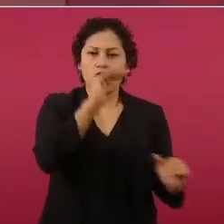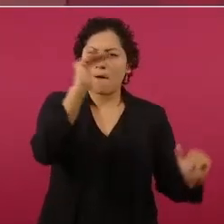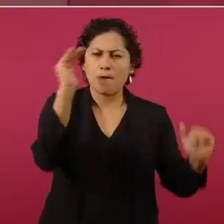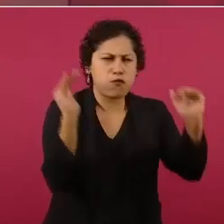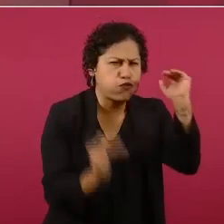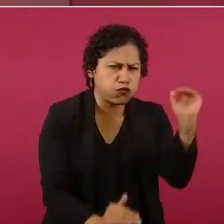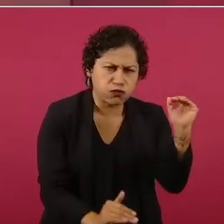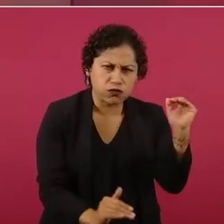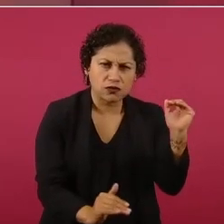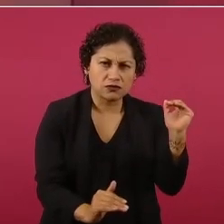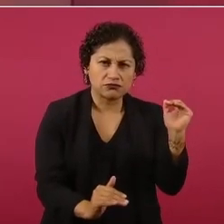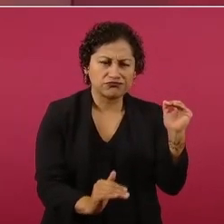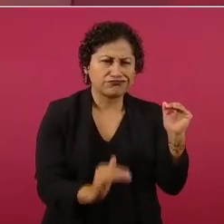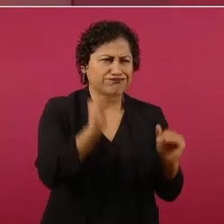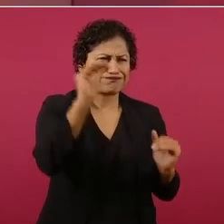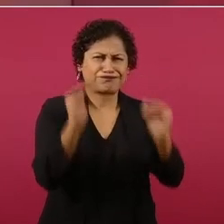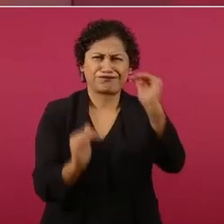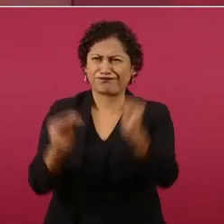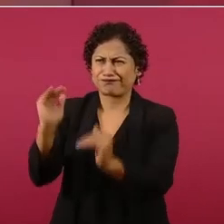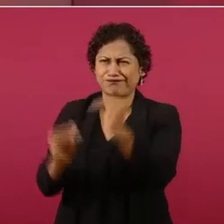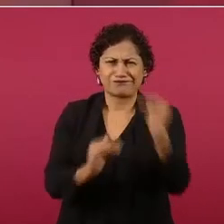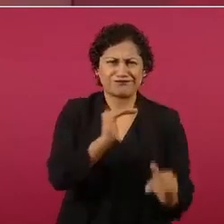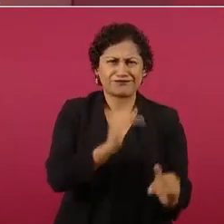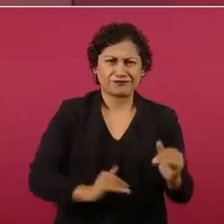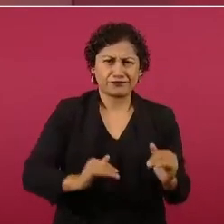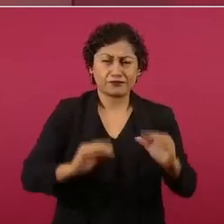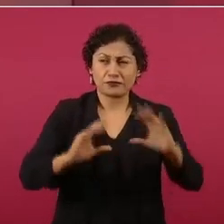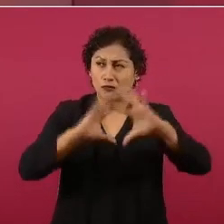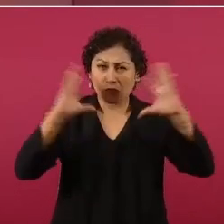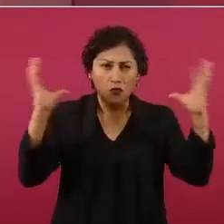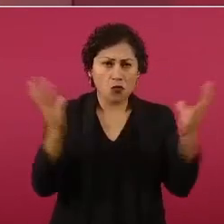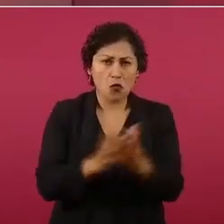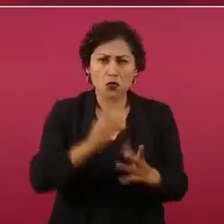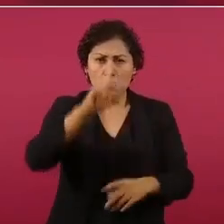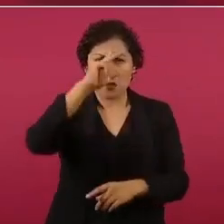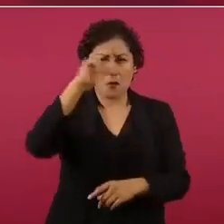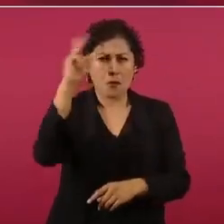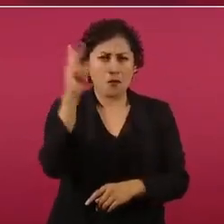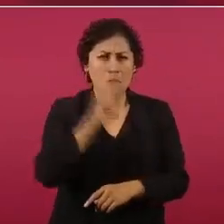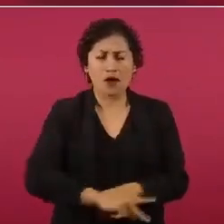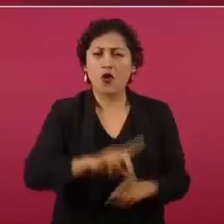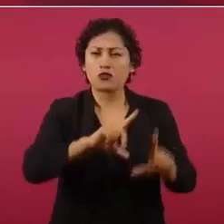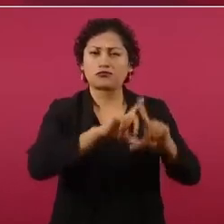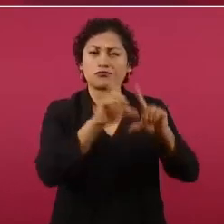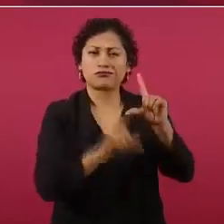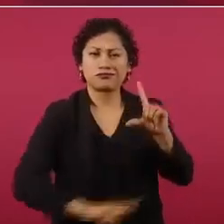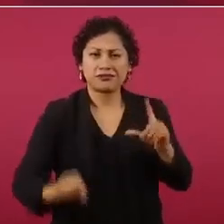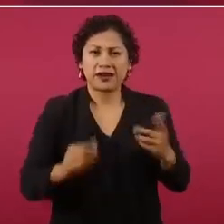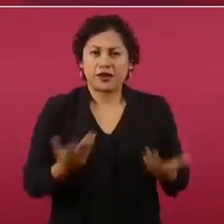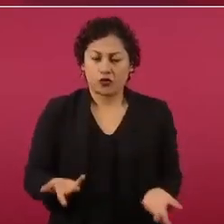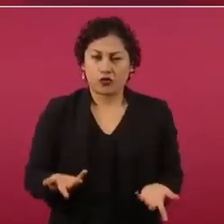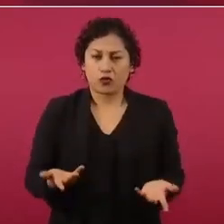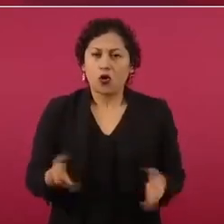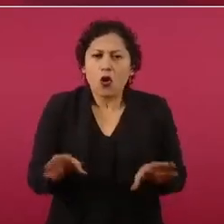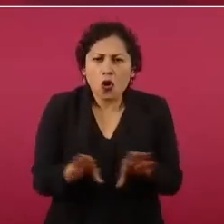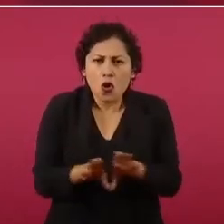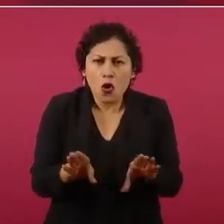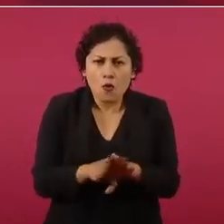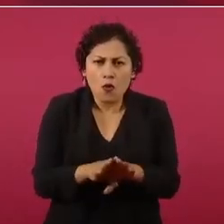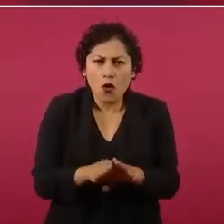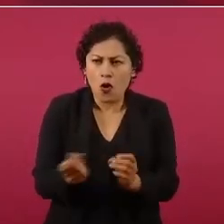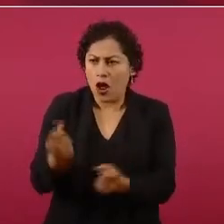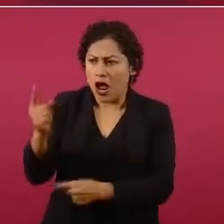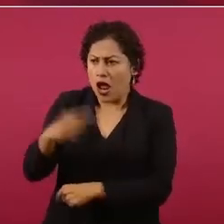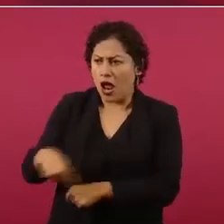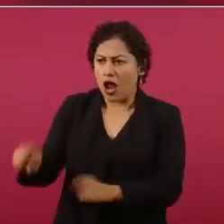en donde unos cuantos lo tienen todo y la mayoría carece hasta de lo